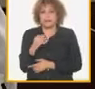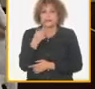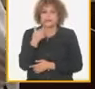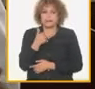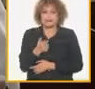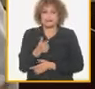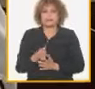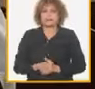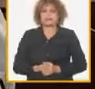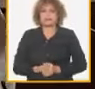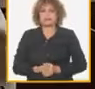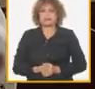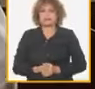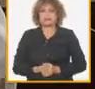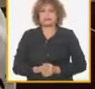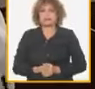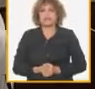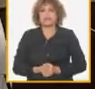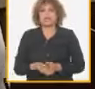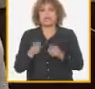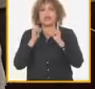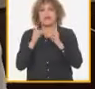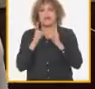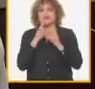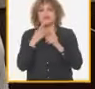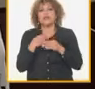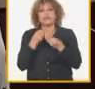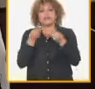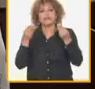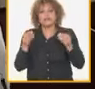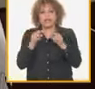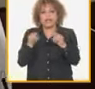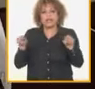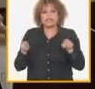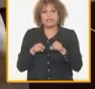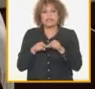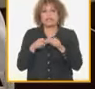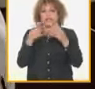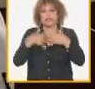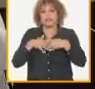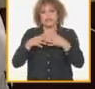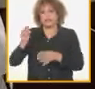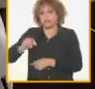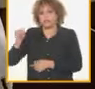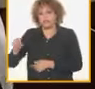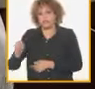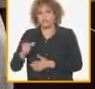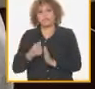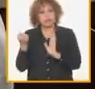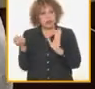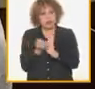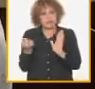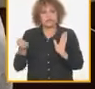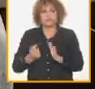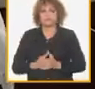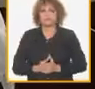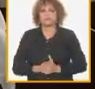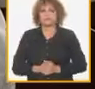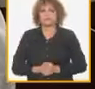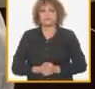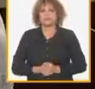política de extensionismo agrario aprobada por el comité ejecutivo del consejo de ministros y también en fase de implementación